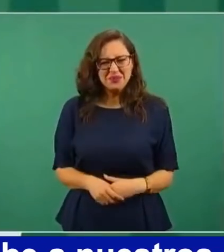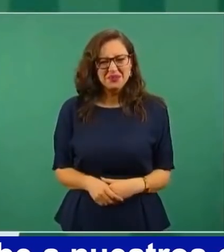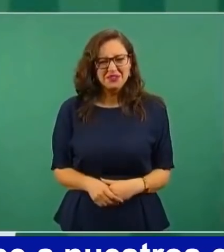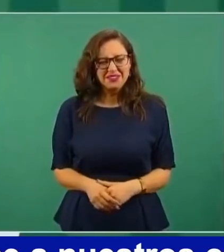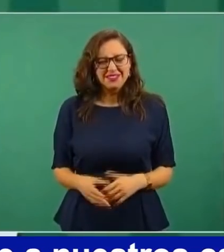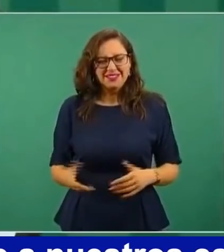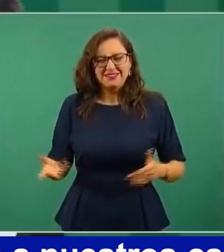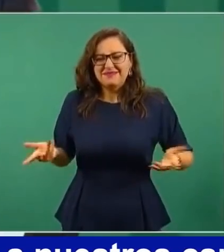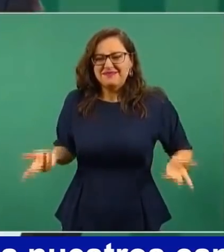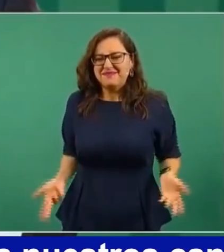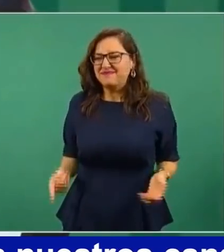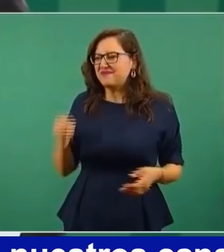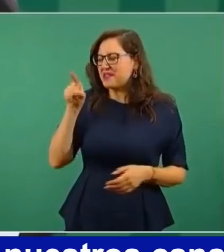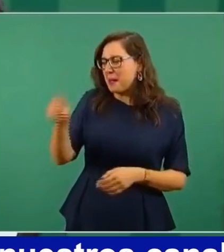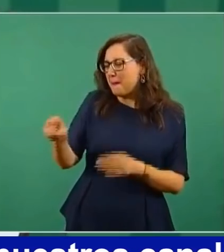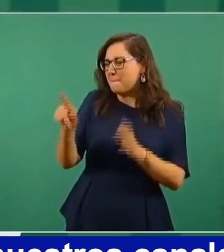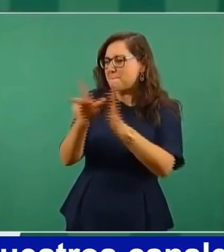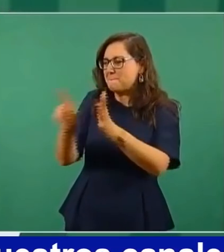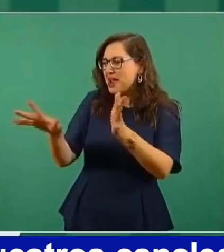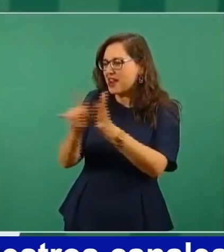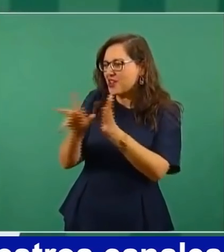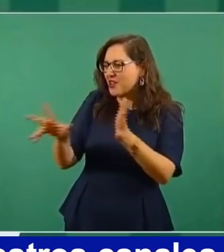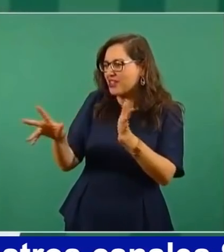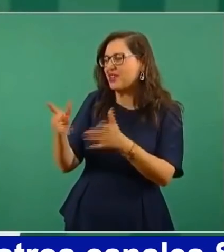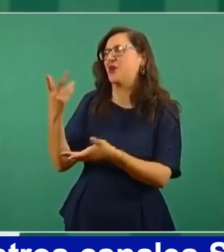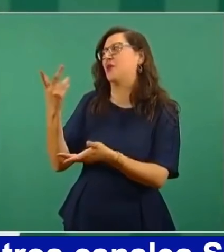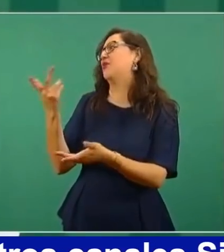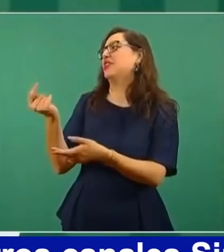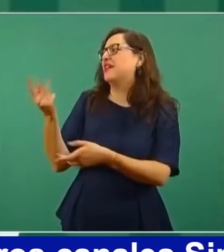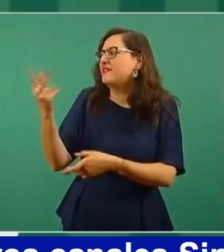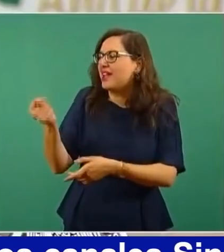medios trabajando para Pemex?